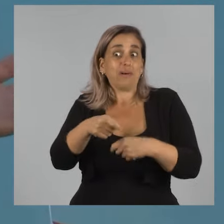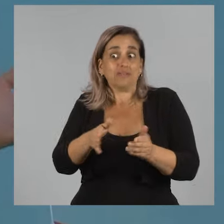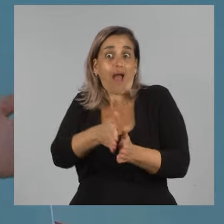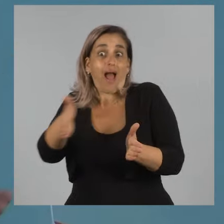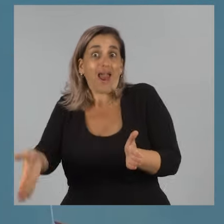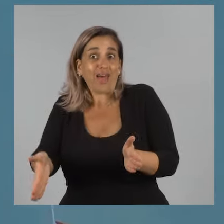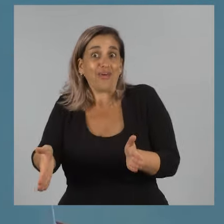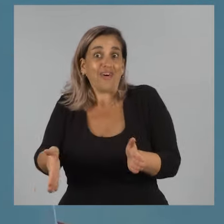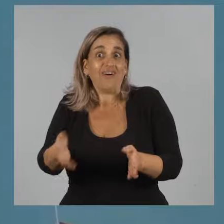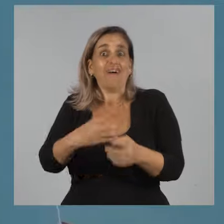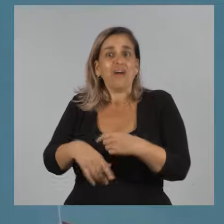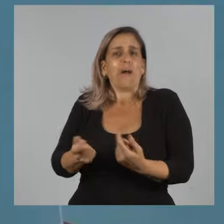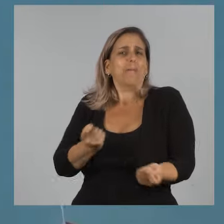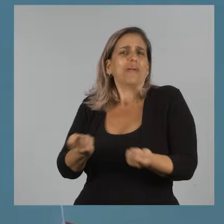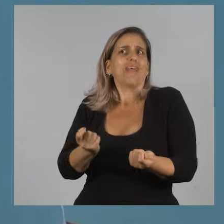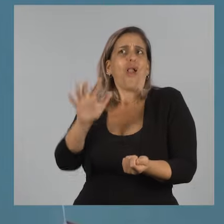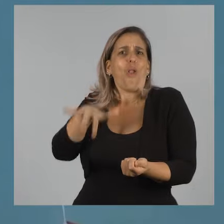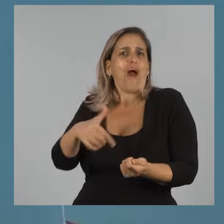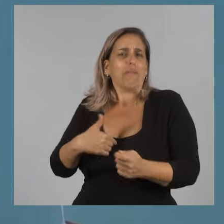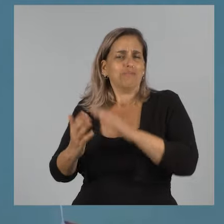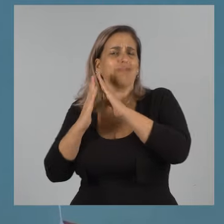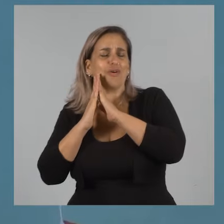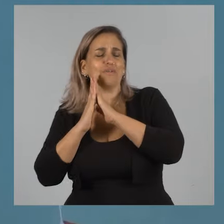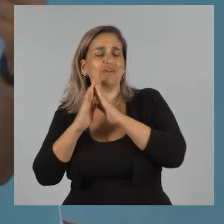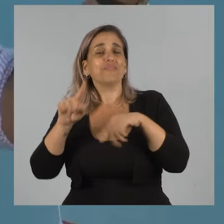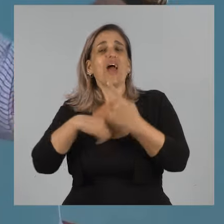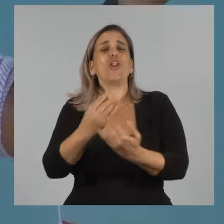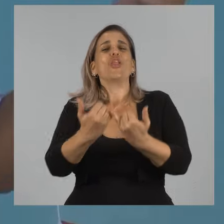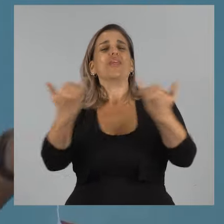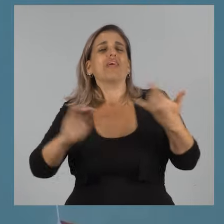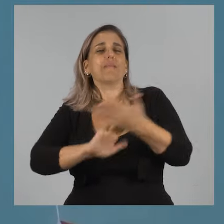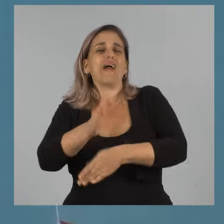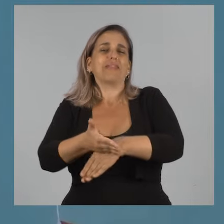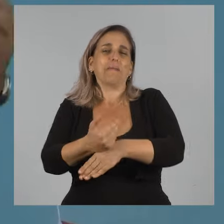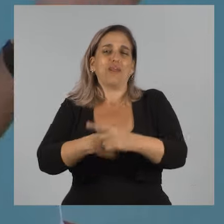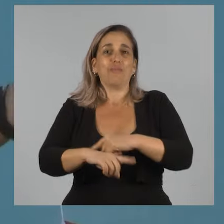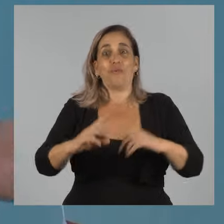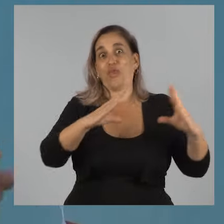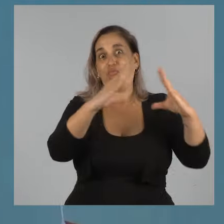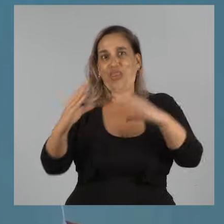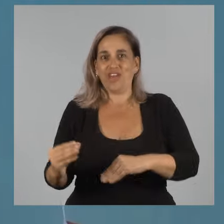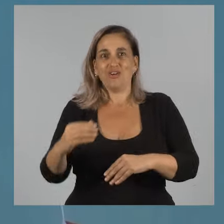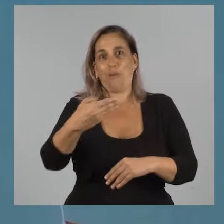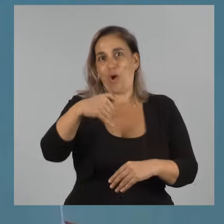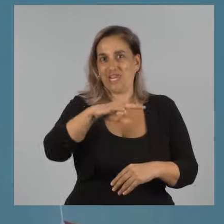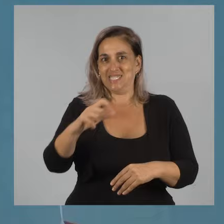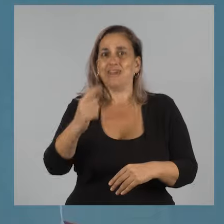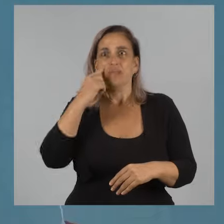al costado, si mal no me acuerdo, y me prestaron su casa. Y al otro día tenía que arrancar temprano porque iba a ser noche en Bonilla.